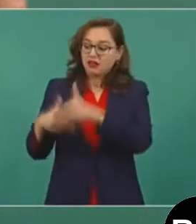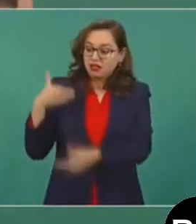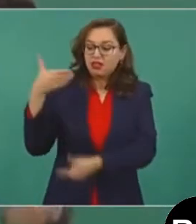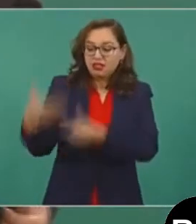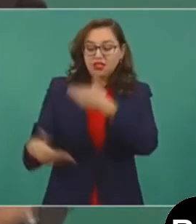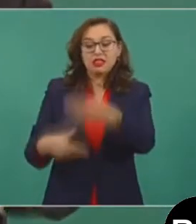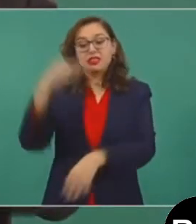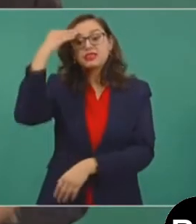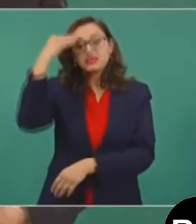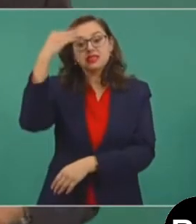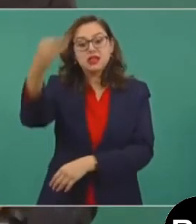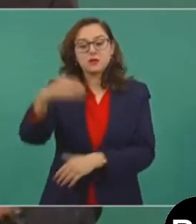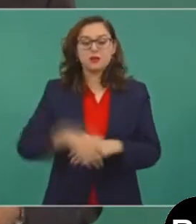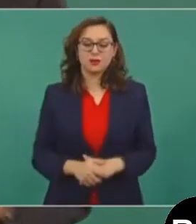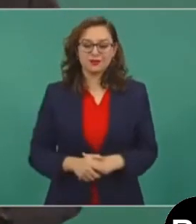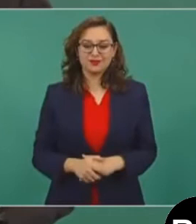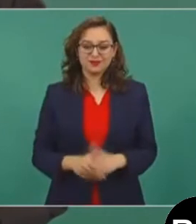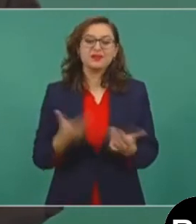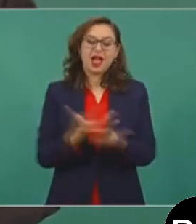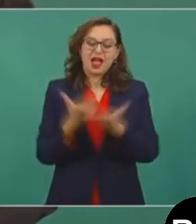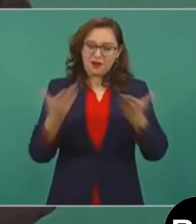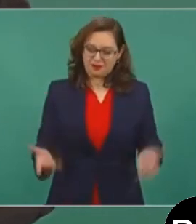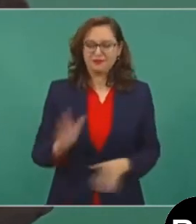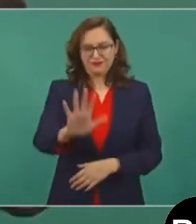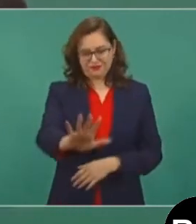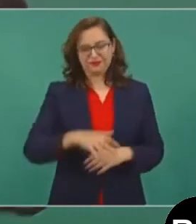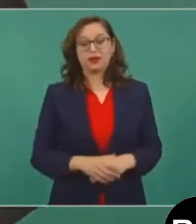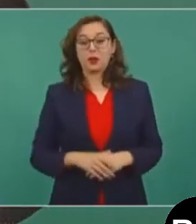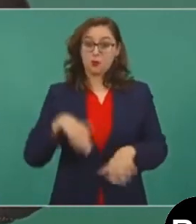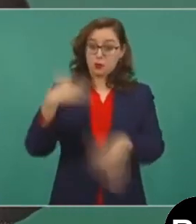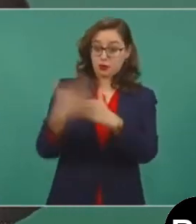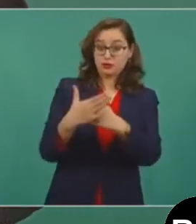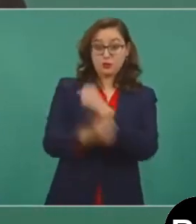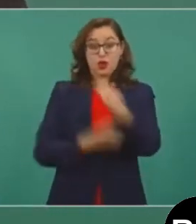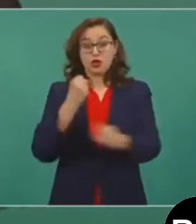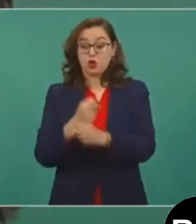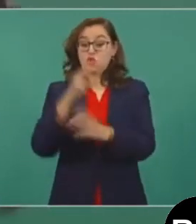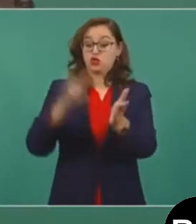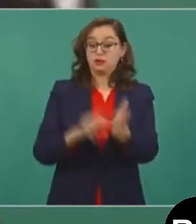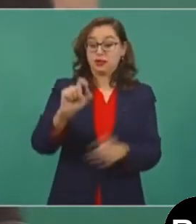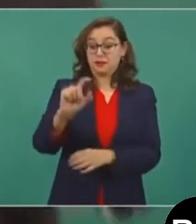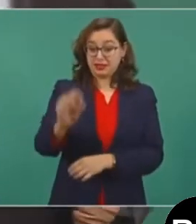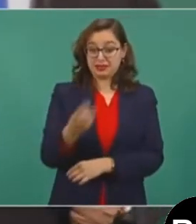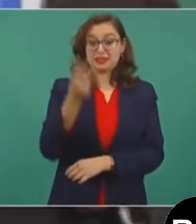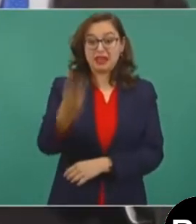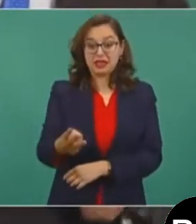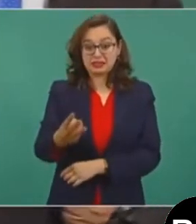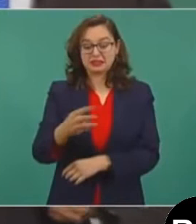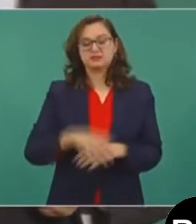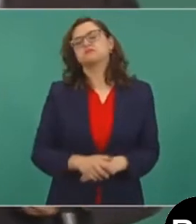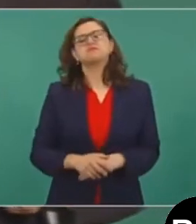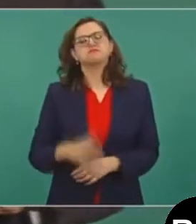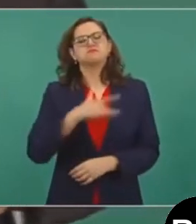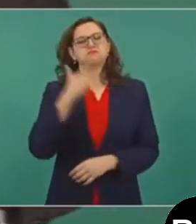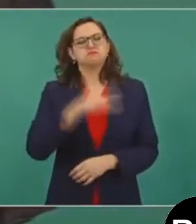Imagínense, si yo en el 23, 2023 decido, se